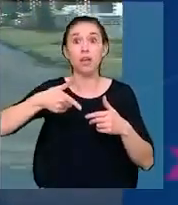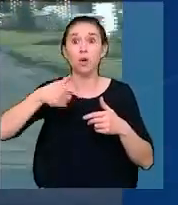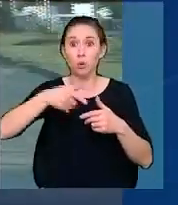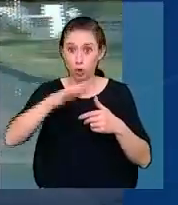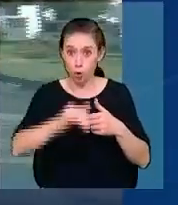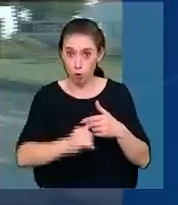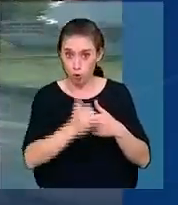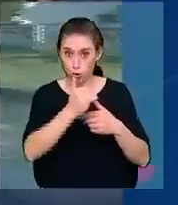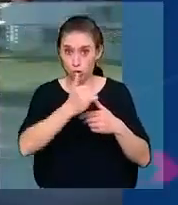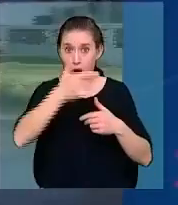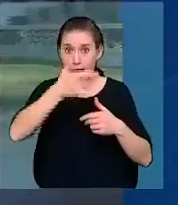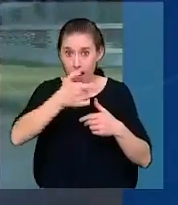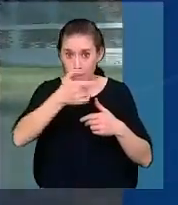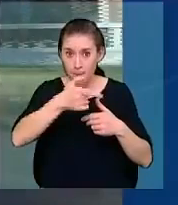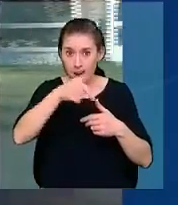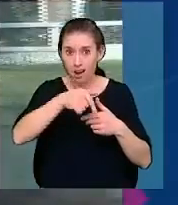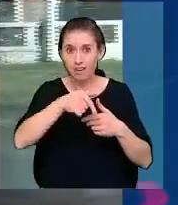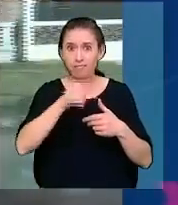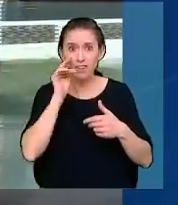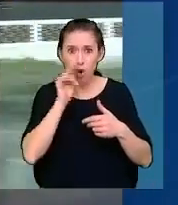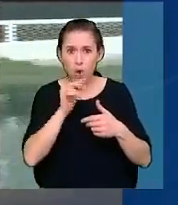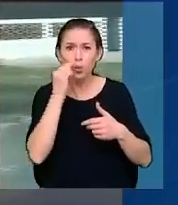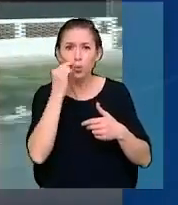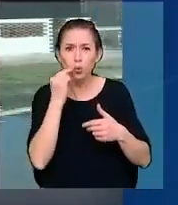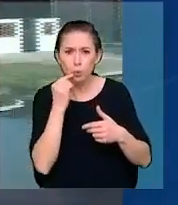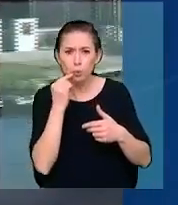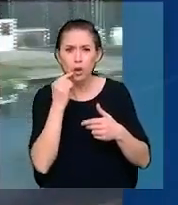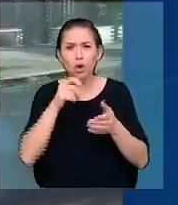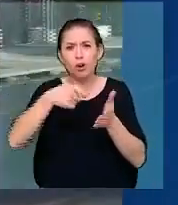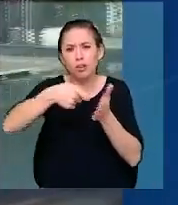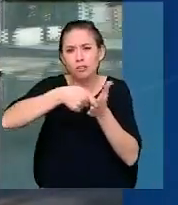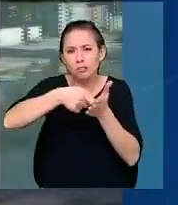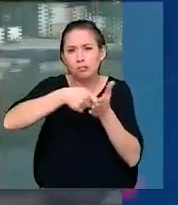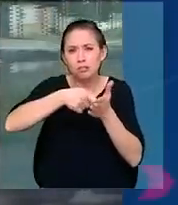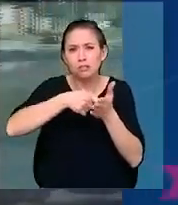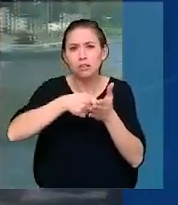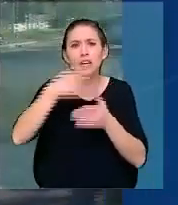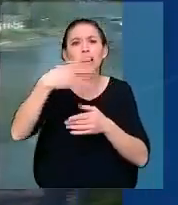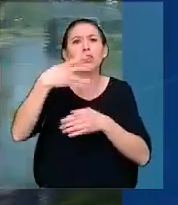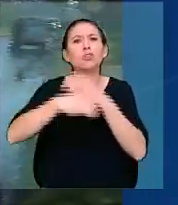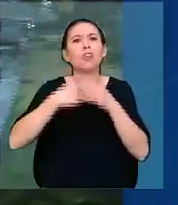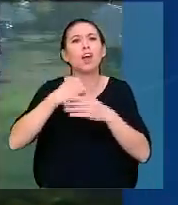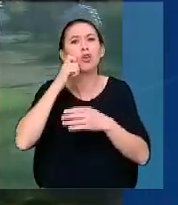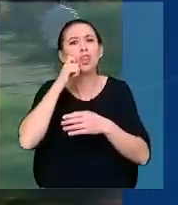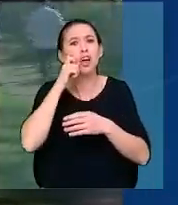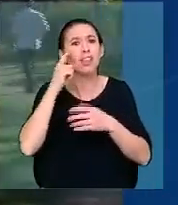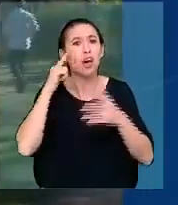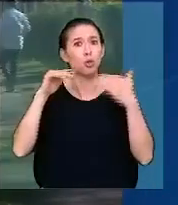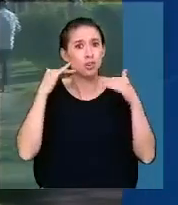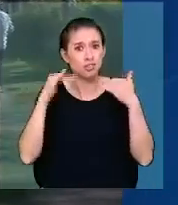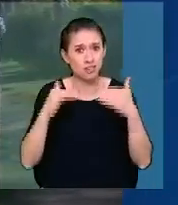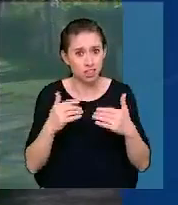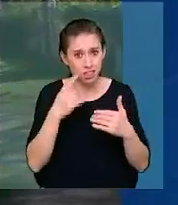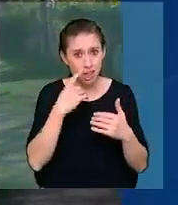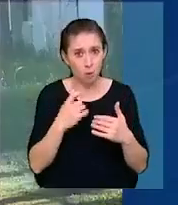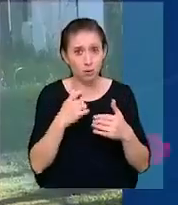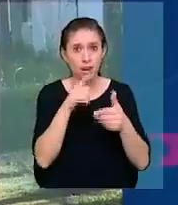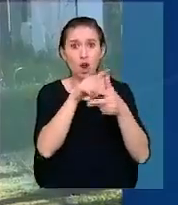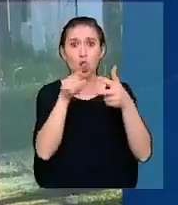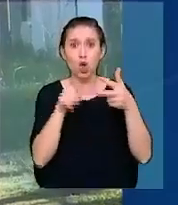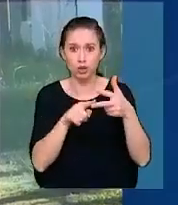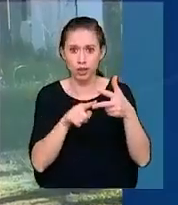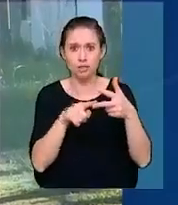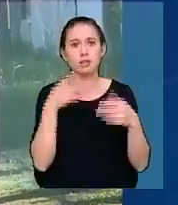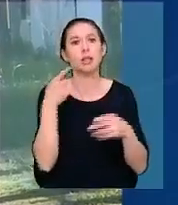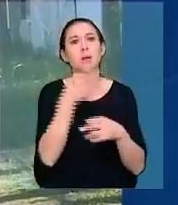incautara un arma con la numeración limada. 14 años tiene ese adolescente. Los tres, como les decía, fueron